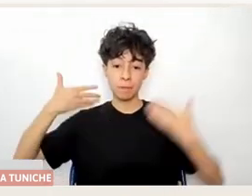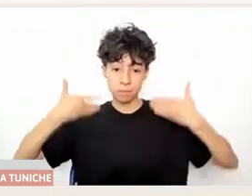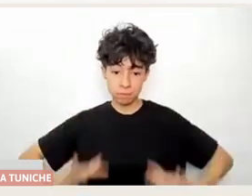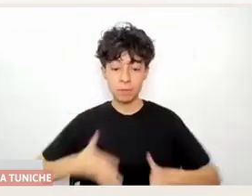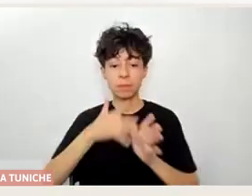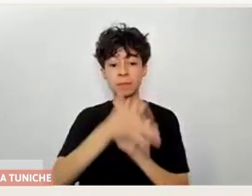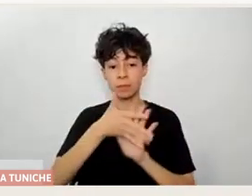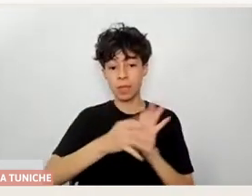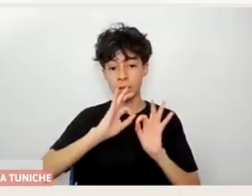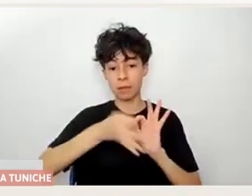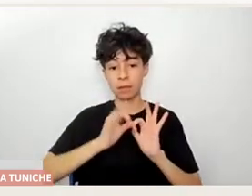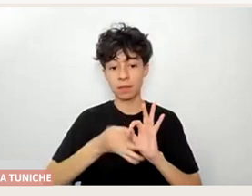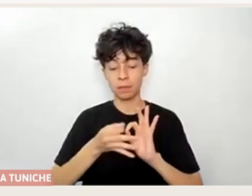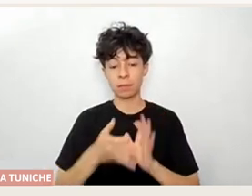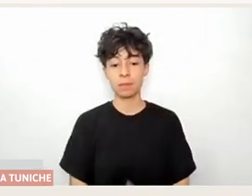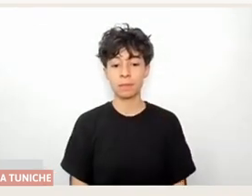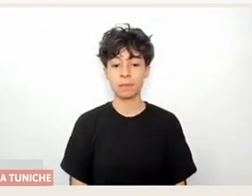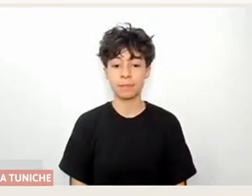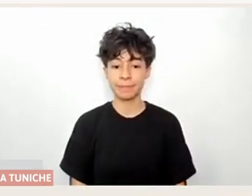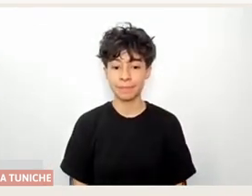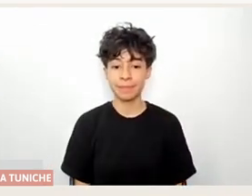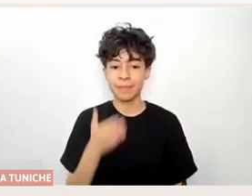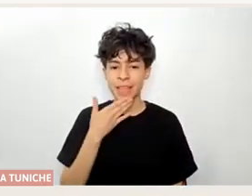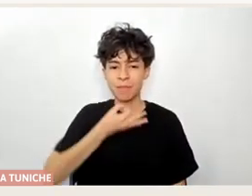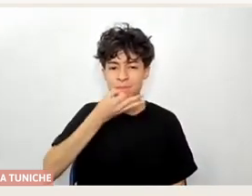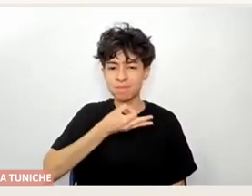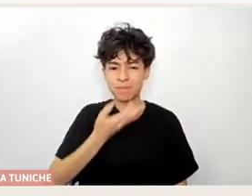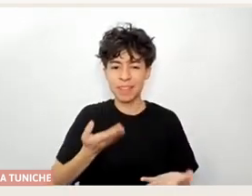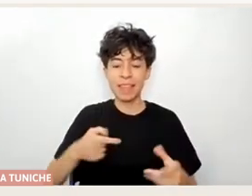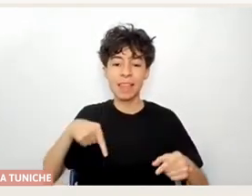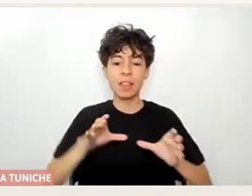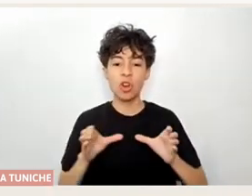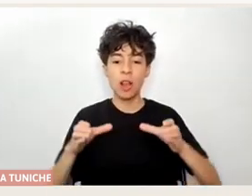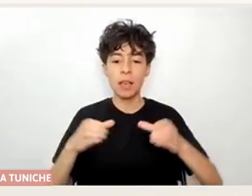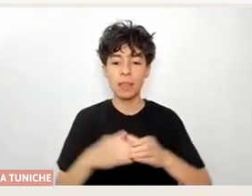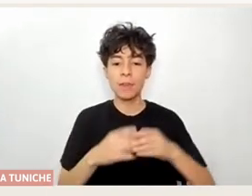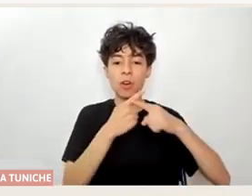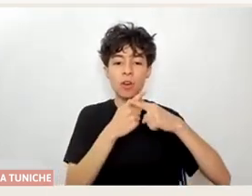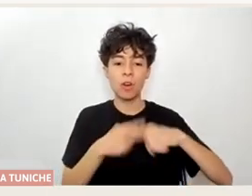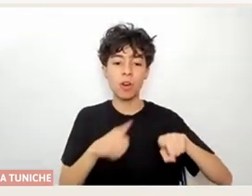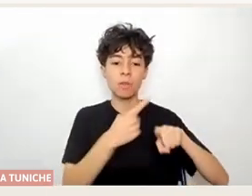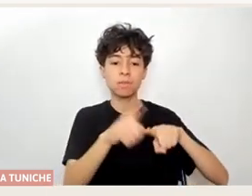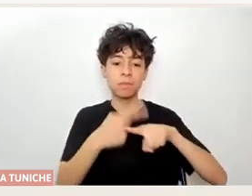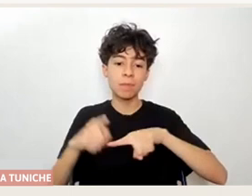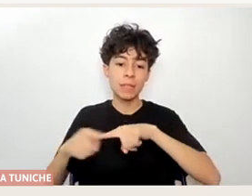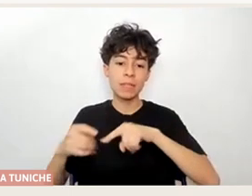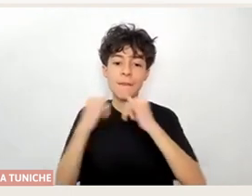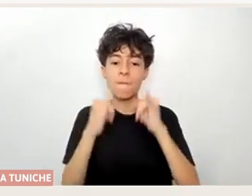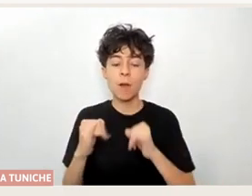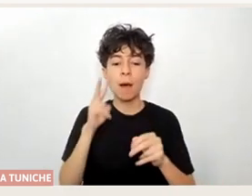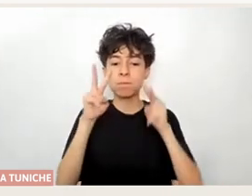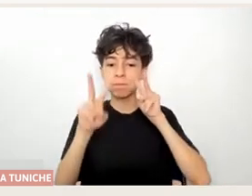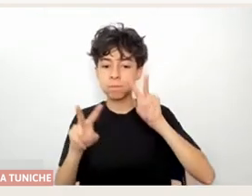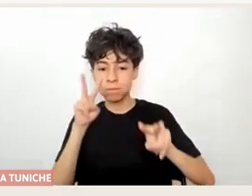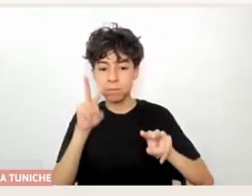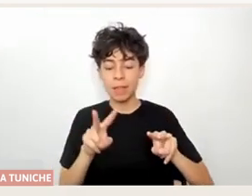presente con nosotros. Bueno, contarles que el colectivo Otras Formas de Mirar es una agrupación interdisciplinaria que investiga,